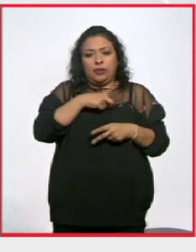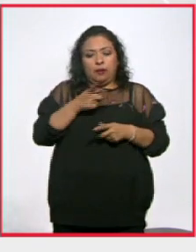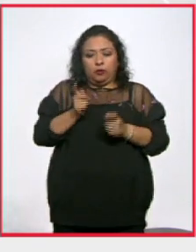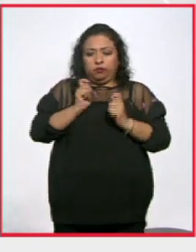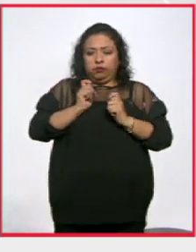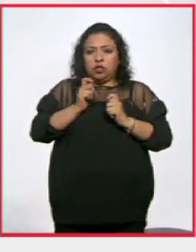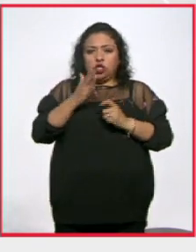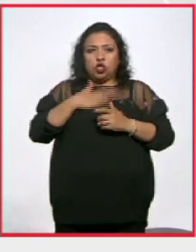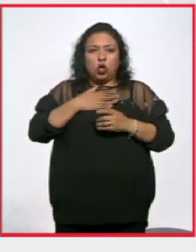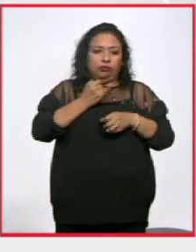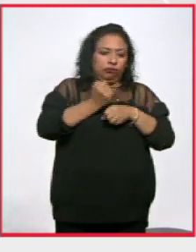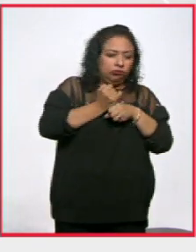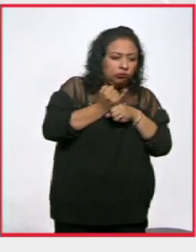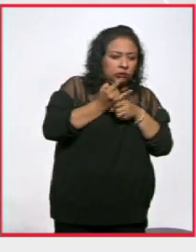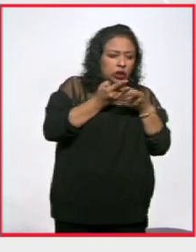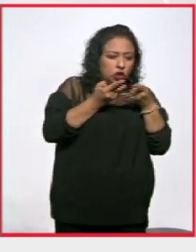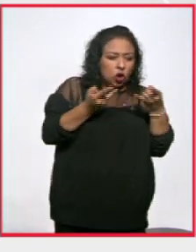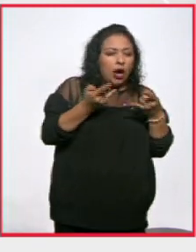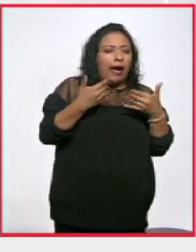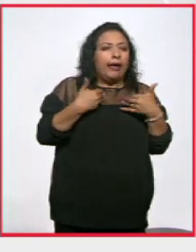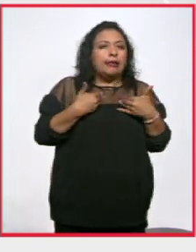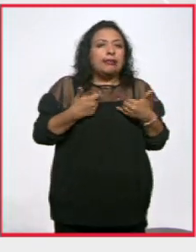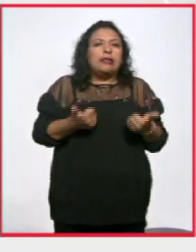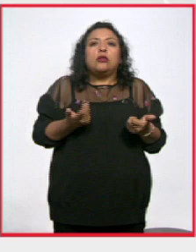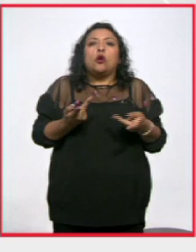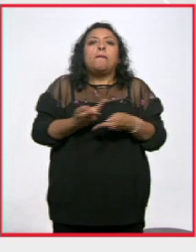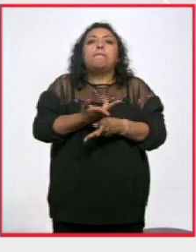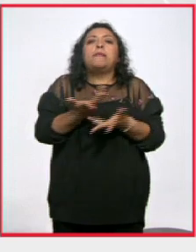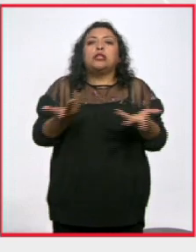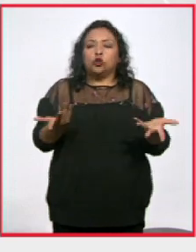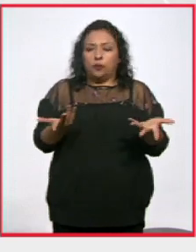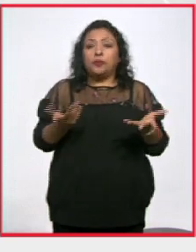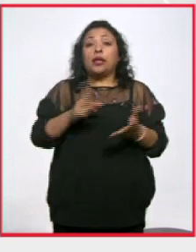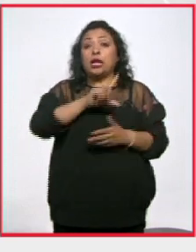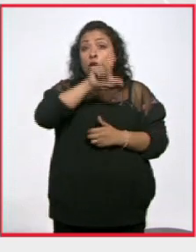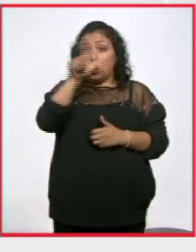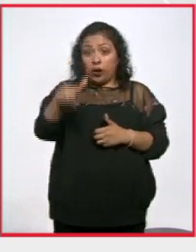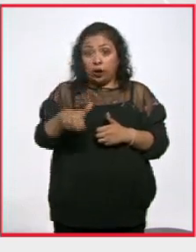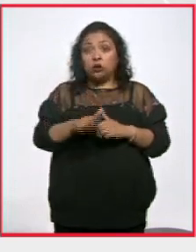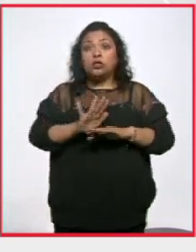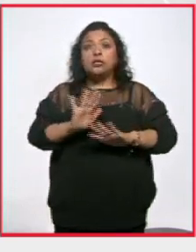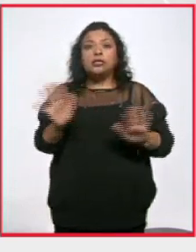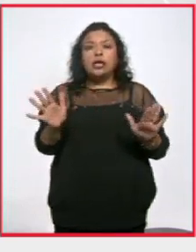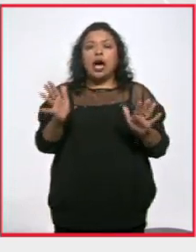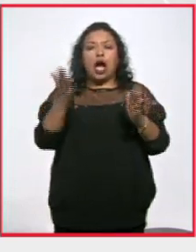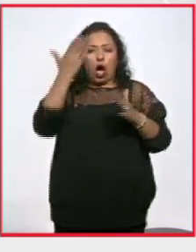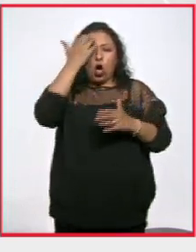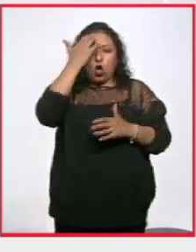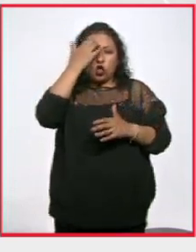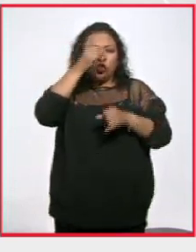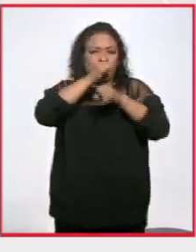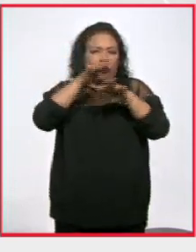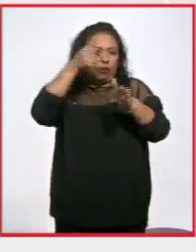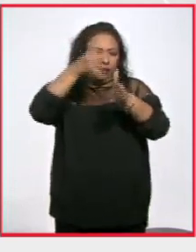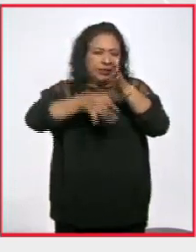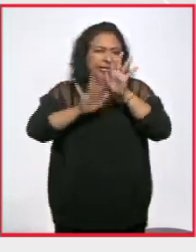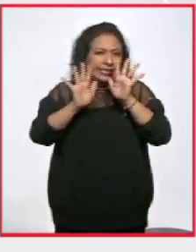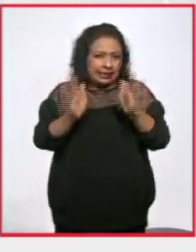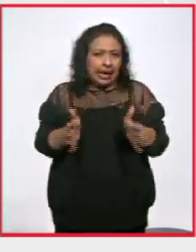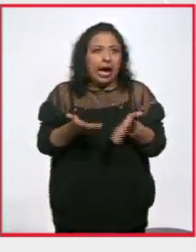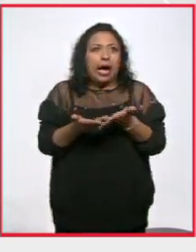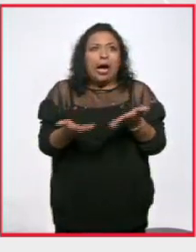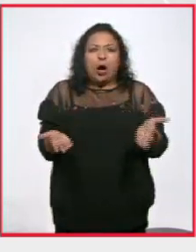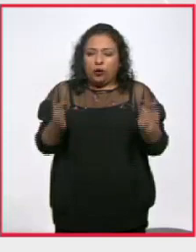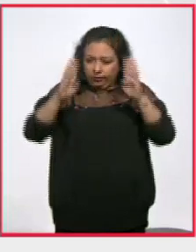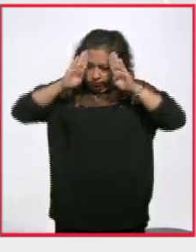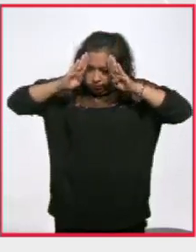chamba de ser historiador para poder entender bien exactamente qué pasó y a partir de eso una vez ya empapado el tema ya ahora sí